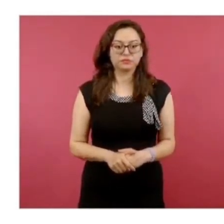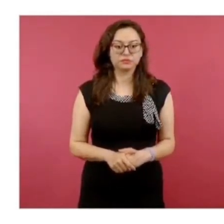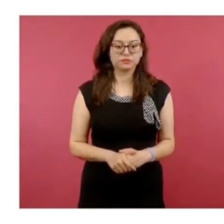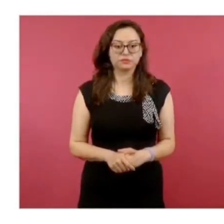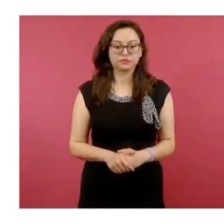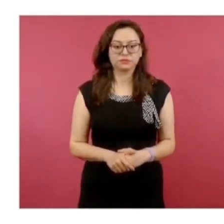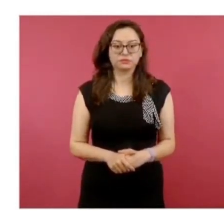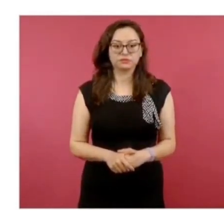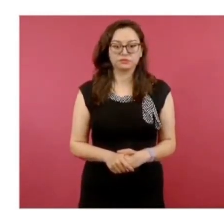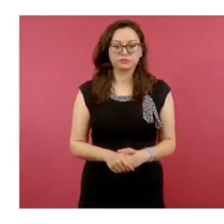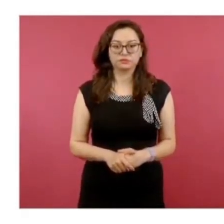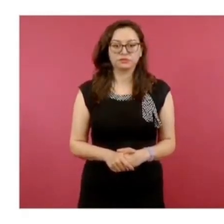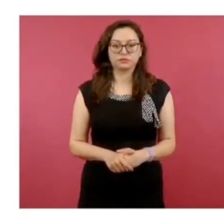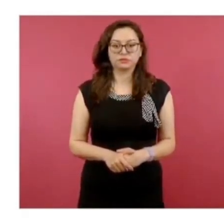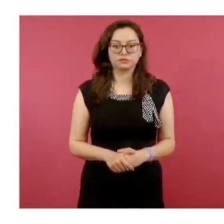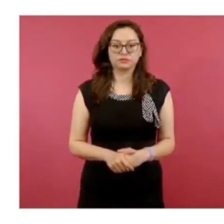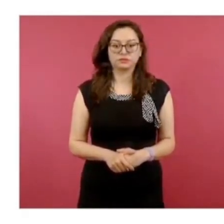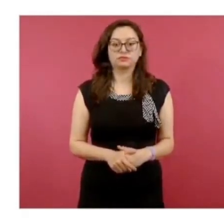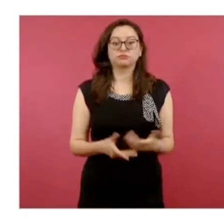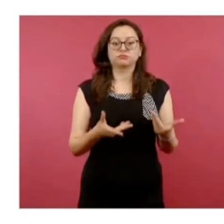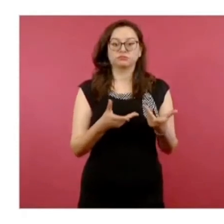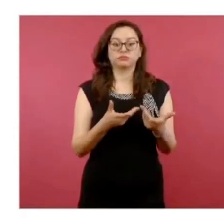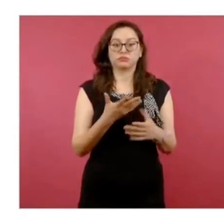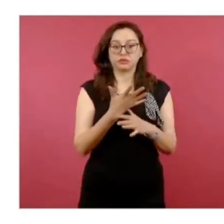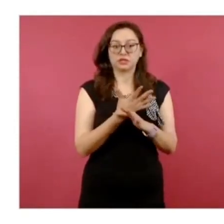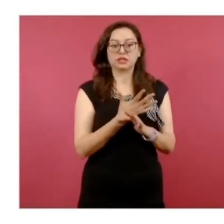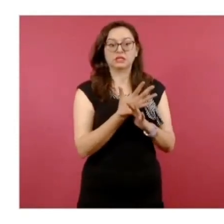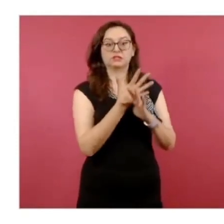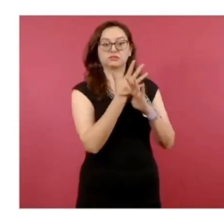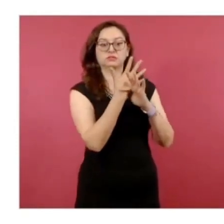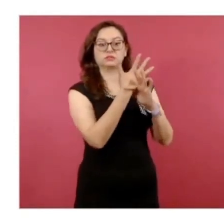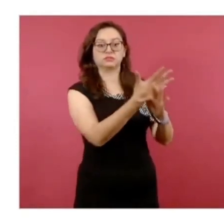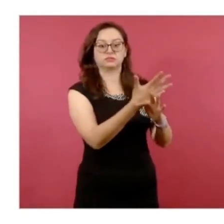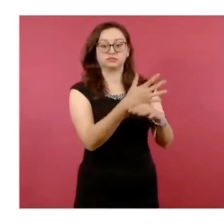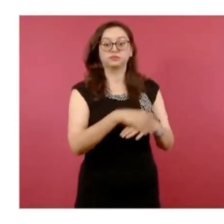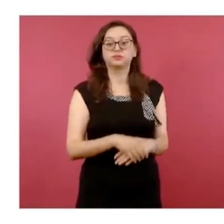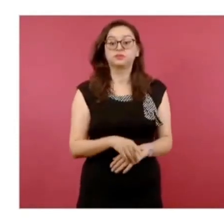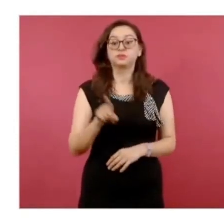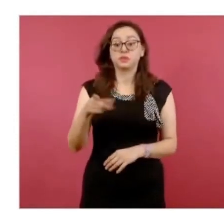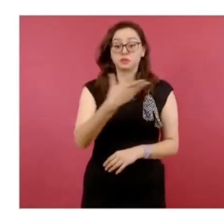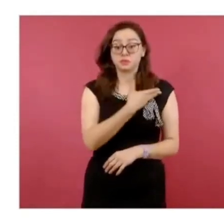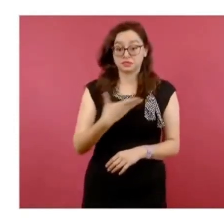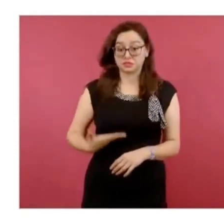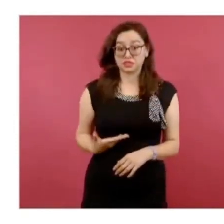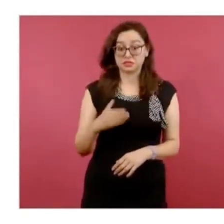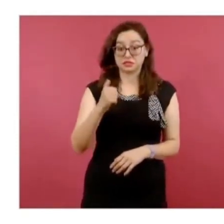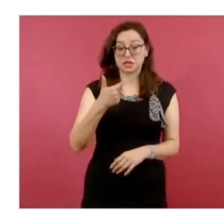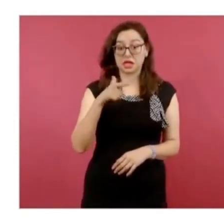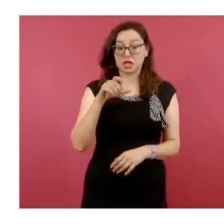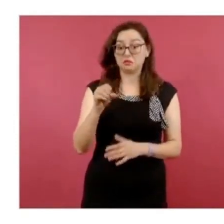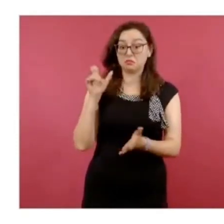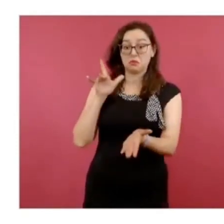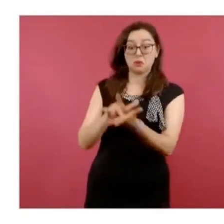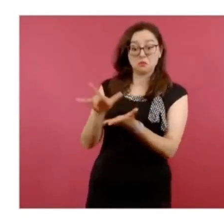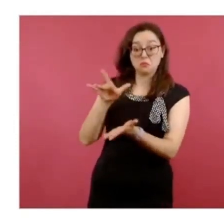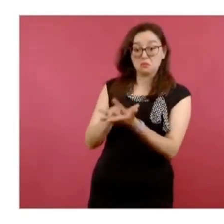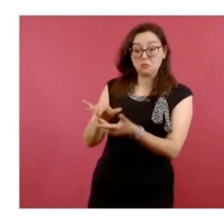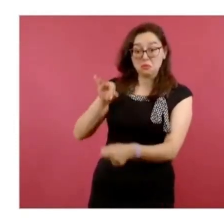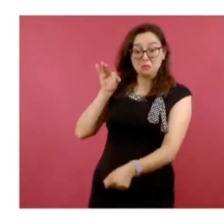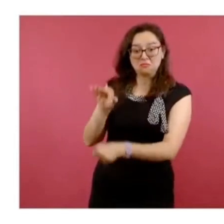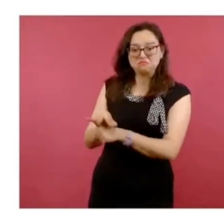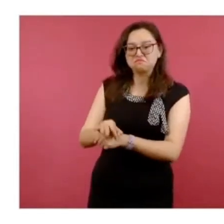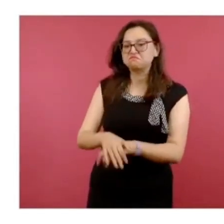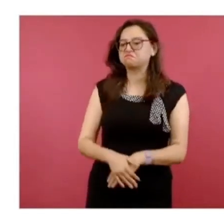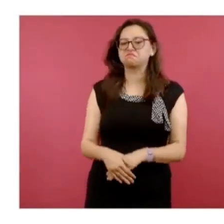Economista, dice, sigue cayendo la aprobación presidencial, octubre